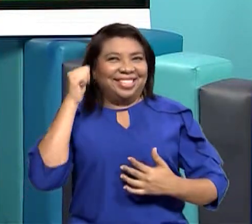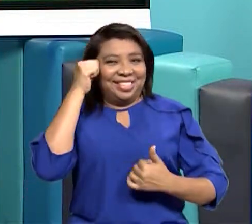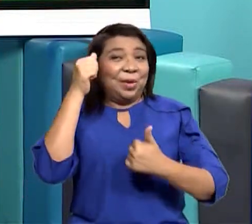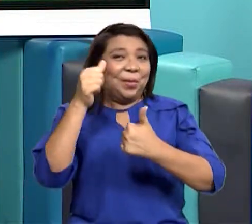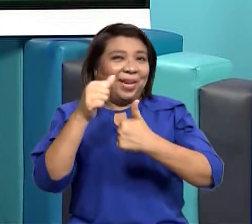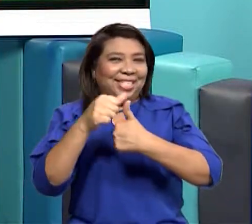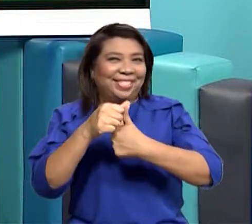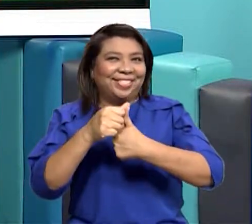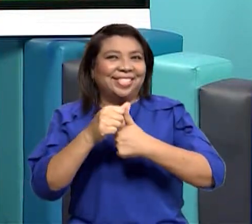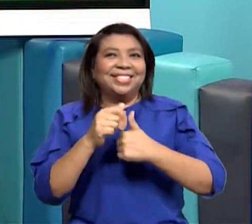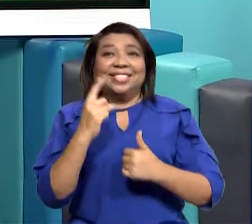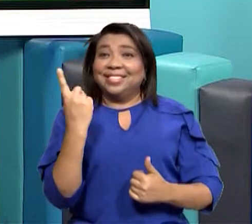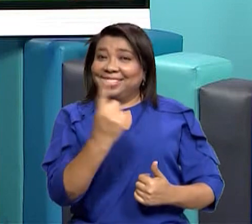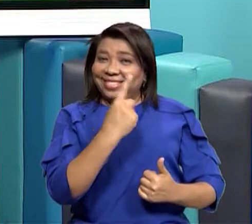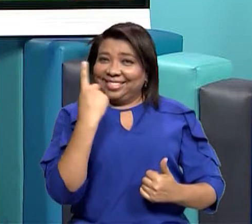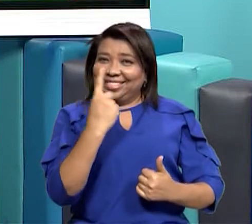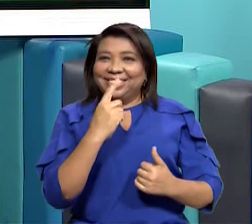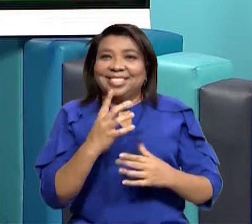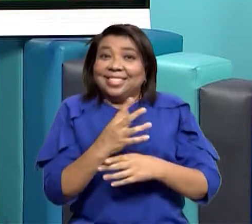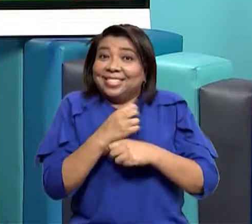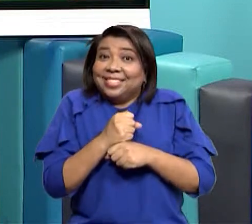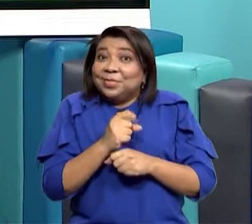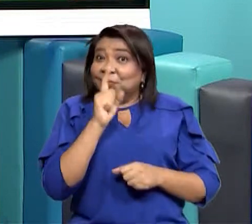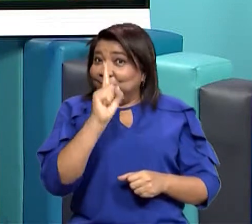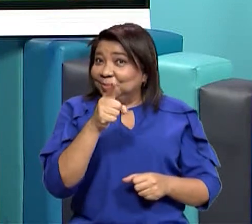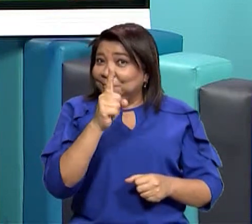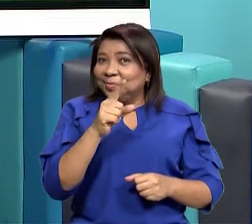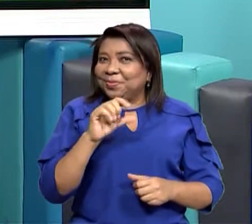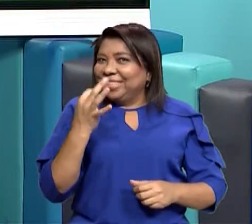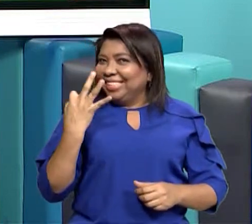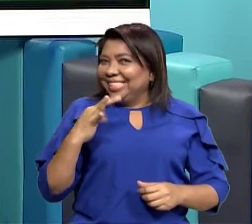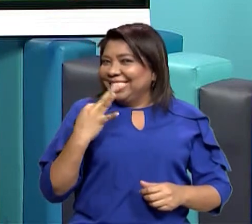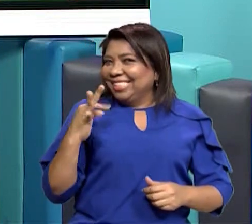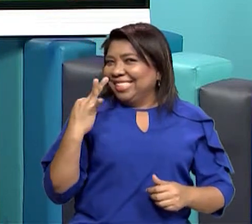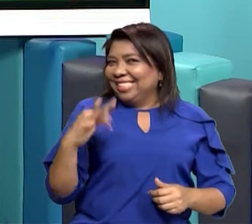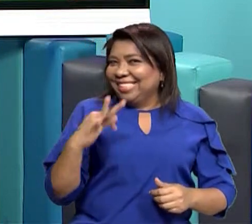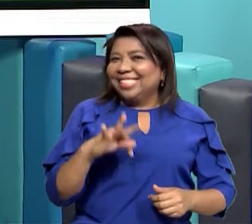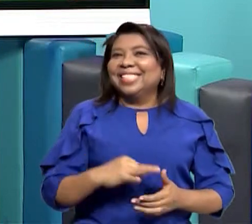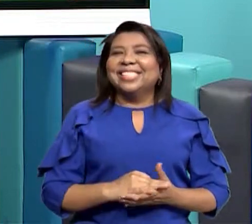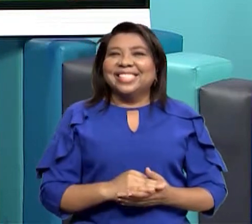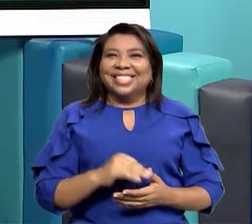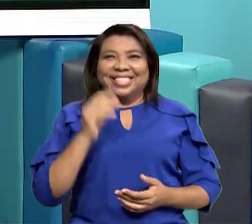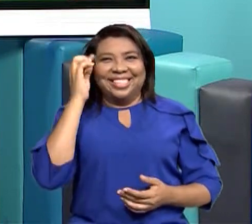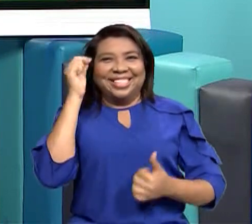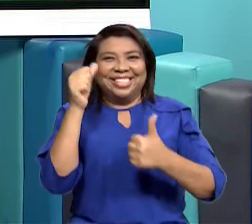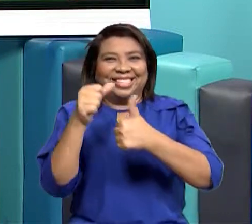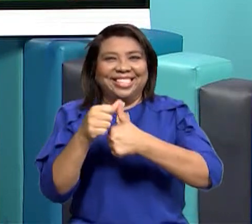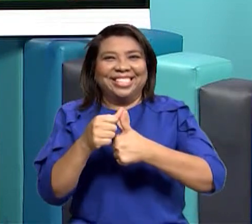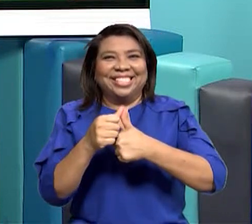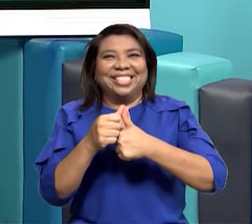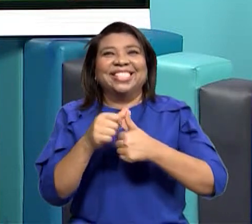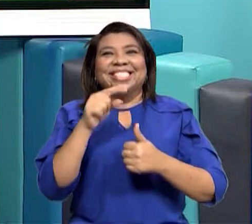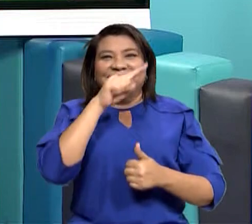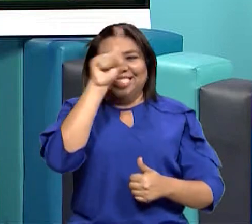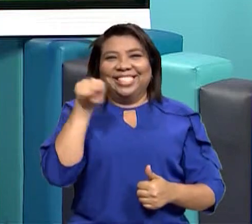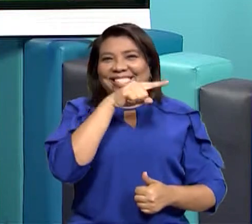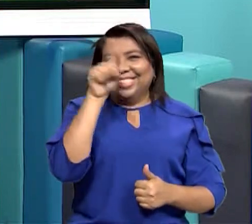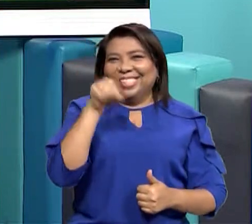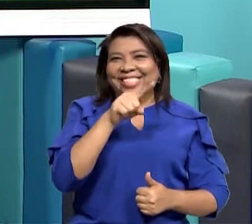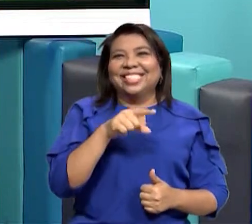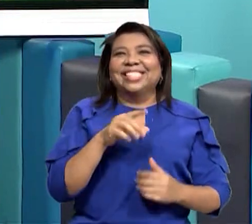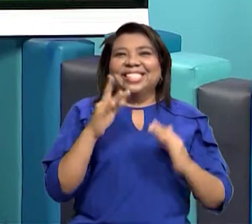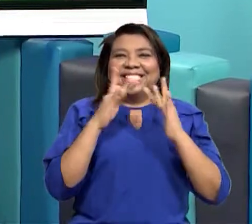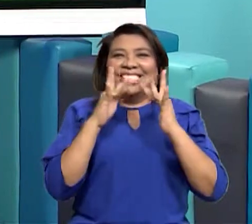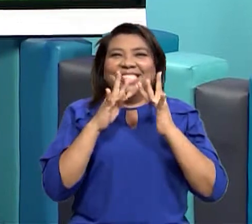Siempre cumplir Con sus deberes ¿Ok? De esta forma Culminamos Y recuerden Que la estrella Se conecta Con la diversidad